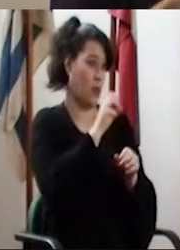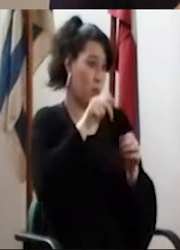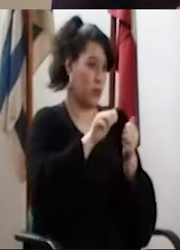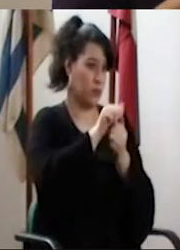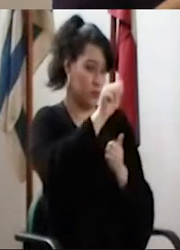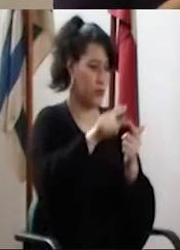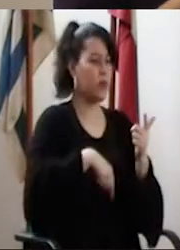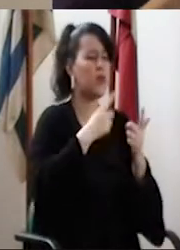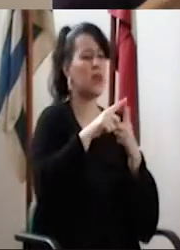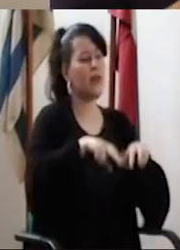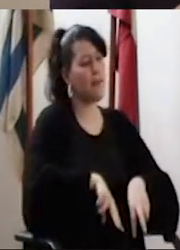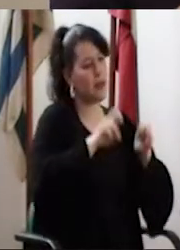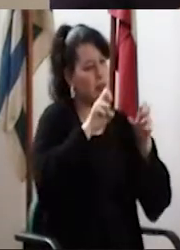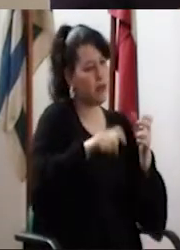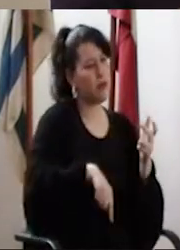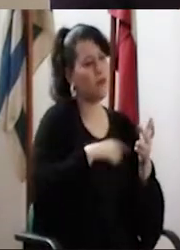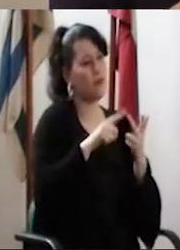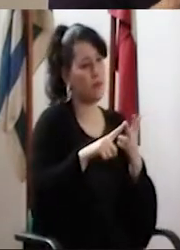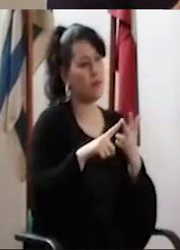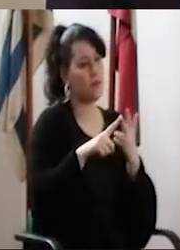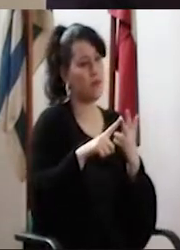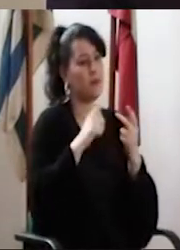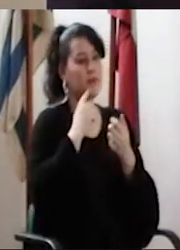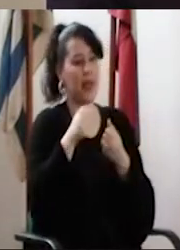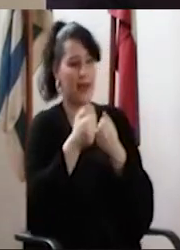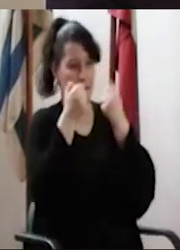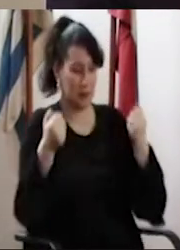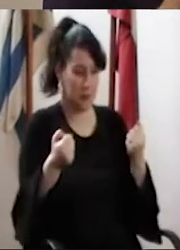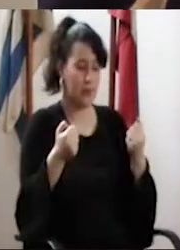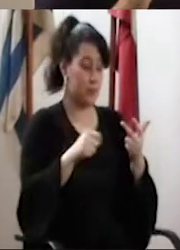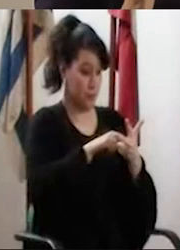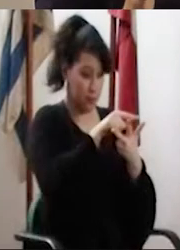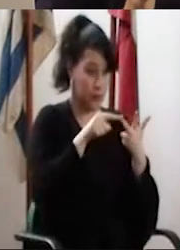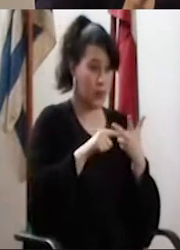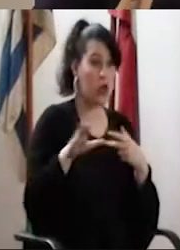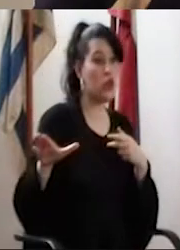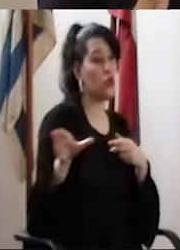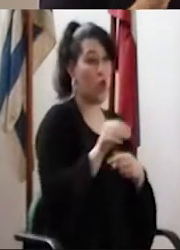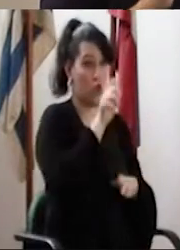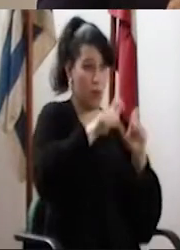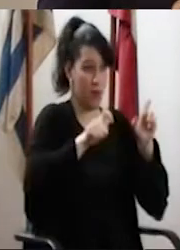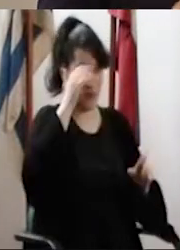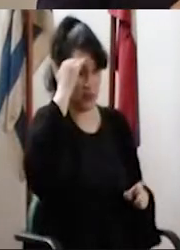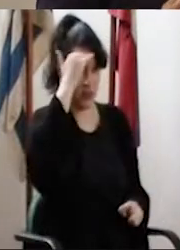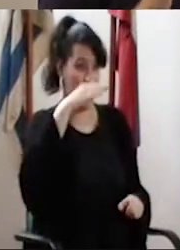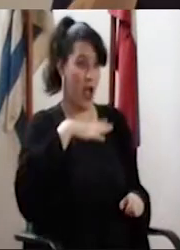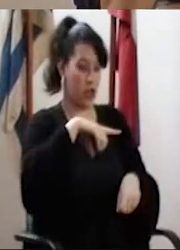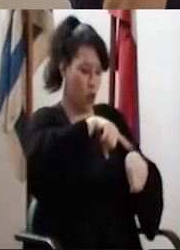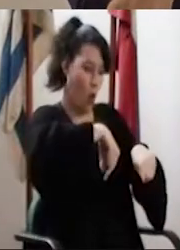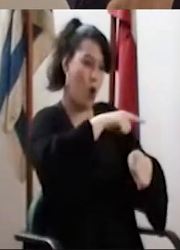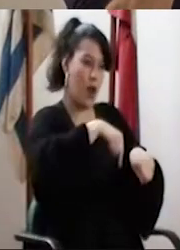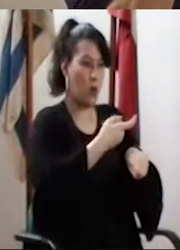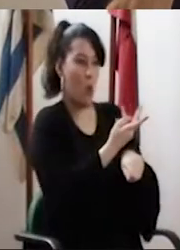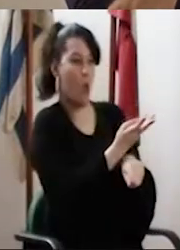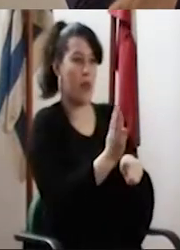de grado, investigación y extensión. ¿Sí? Entonces, todo docente que